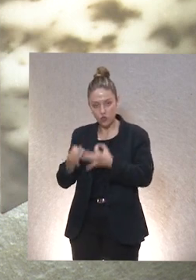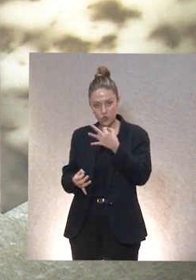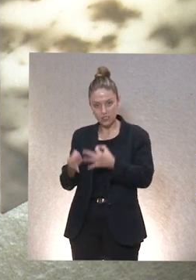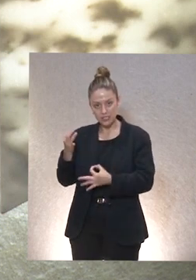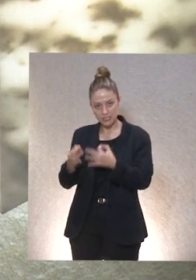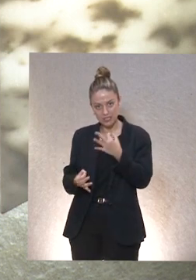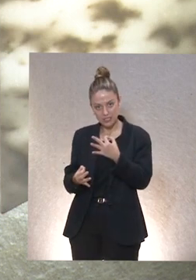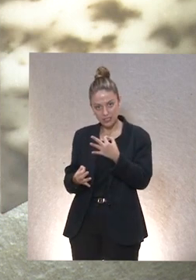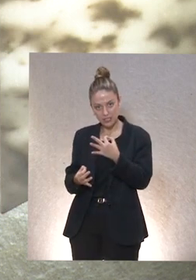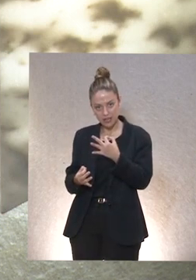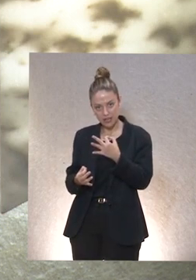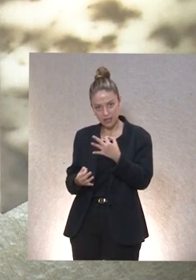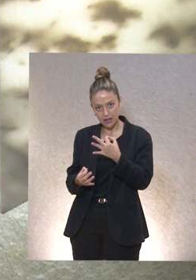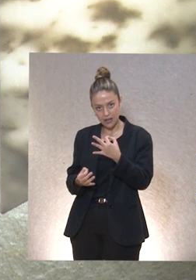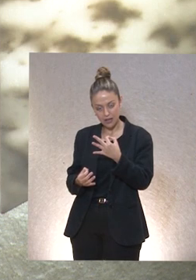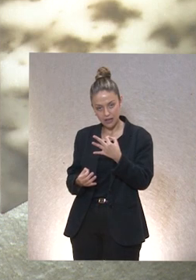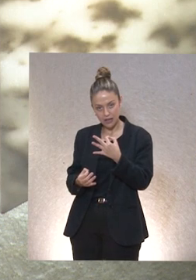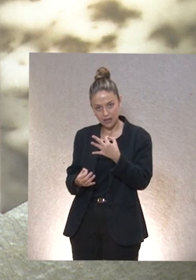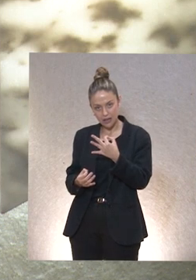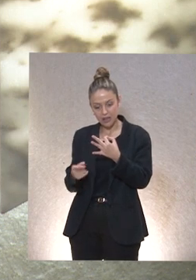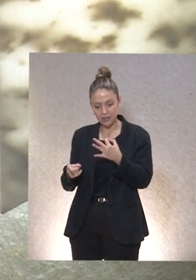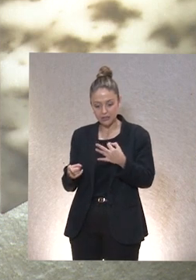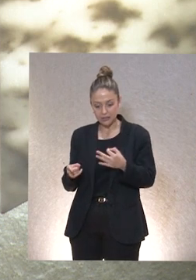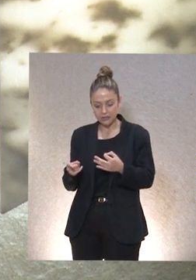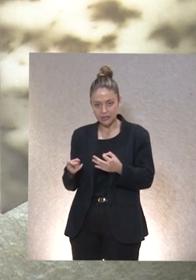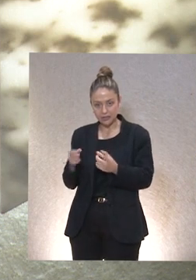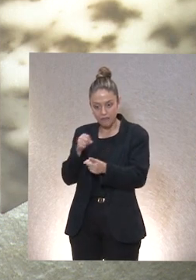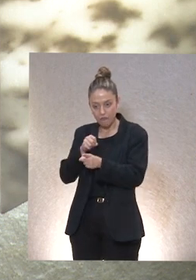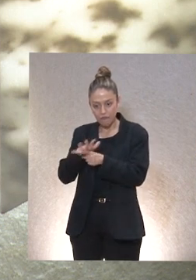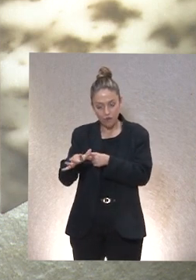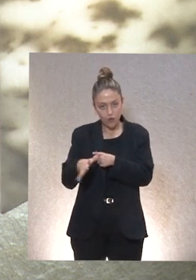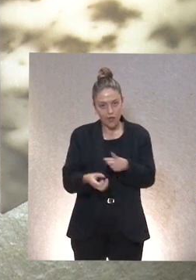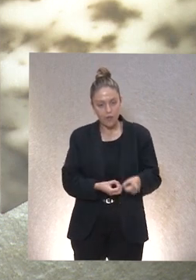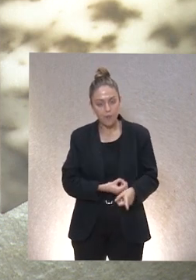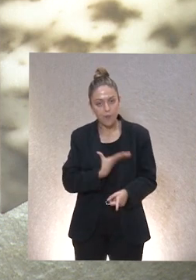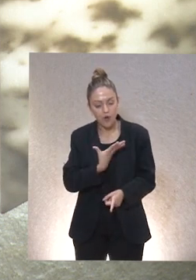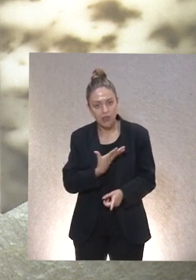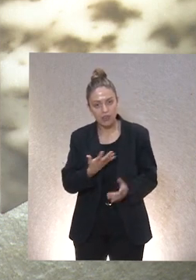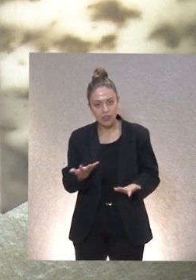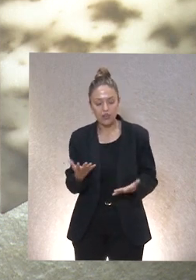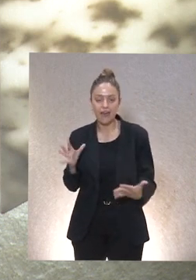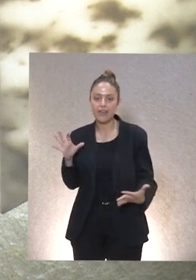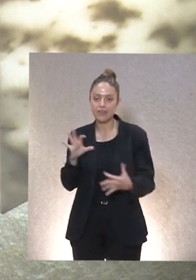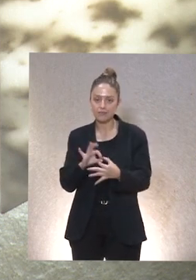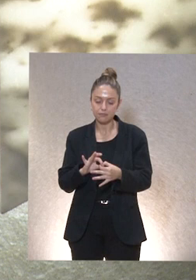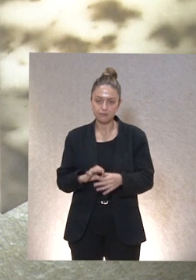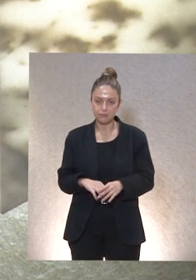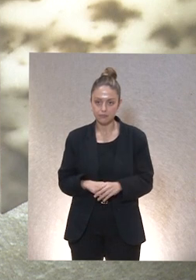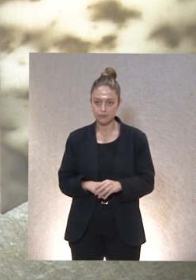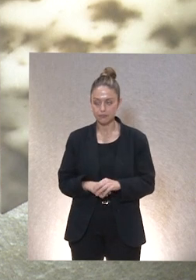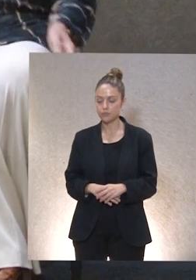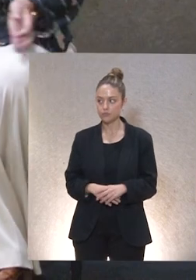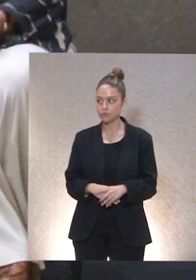piensa en los que van a estar implicados en esa vocación tuya y anda con cuidado. Bien. A ver,